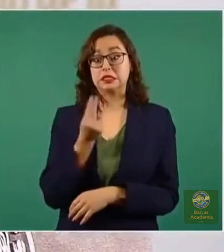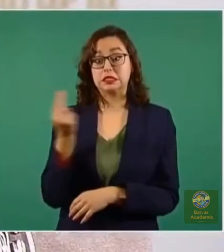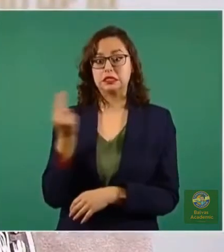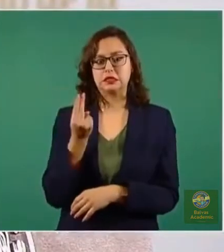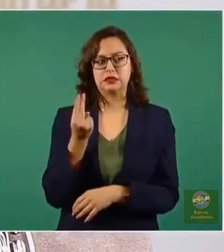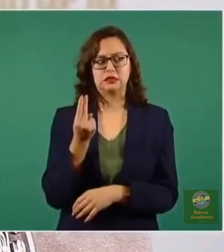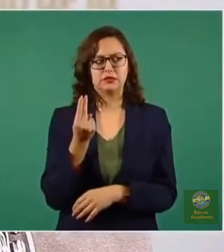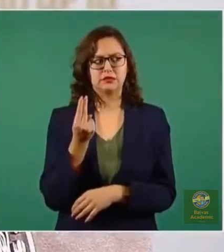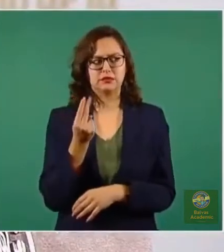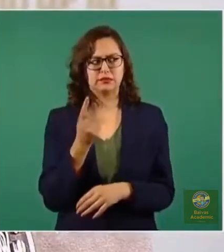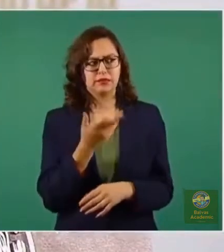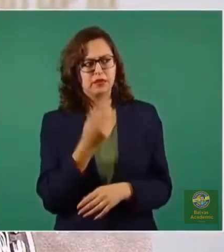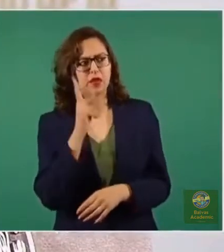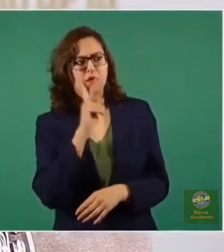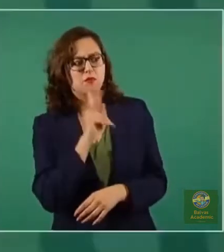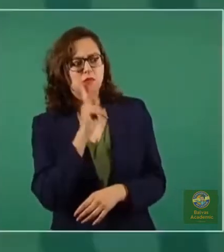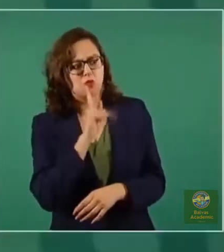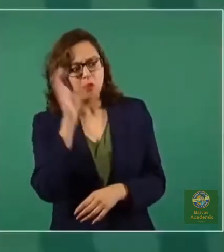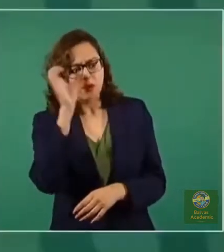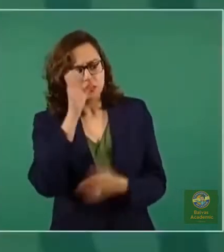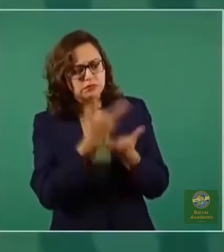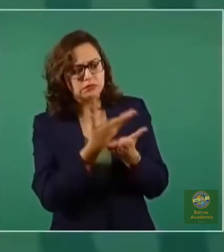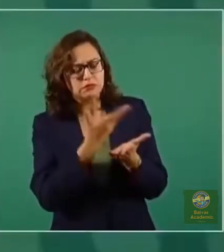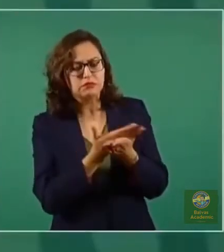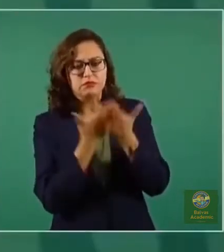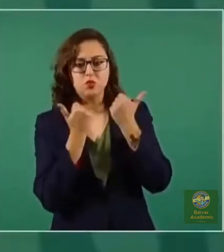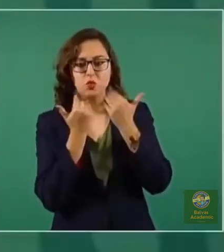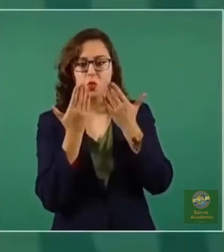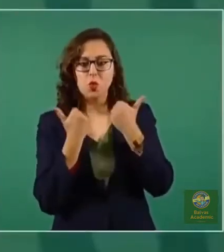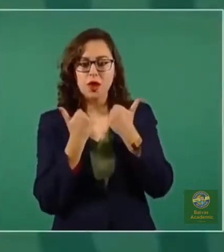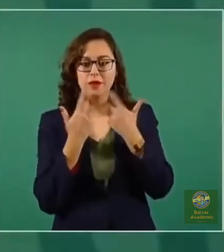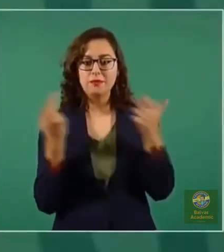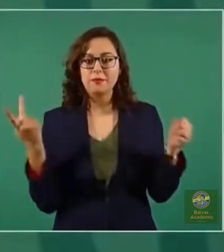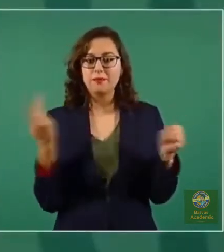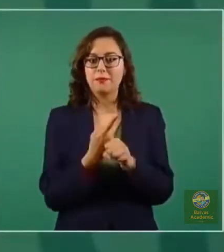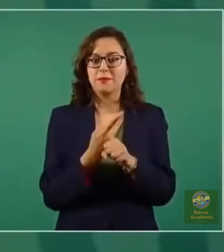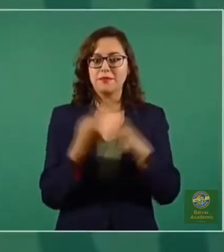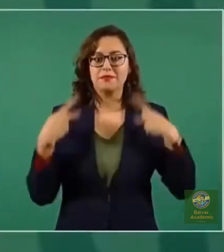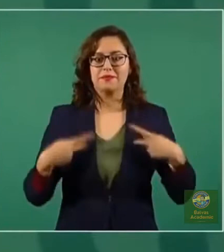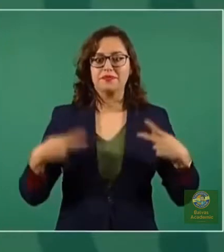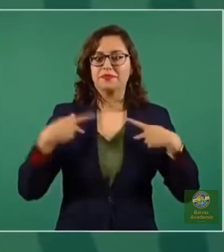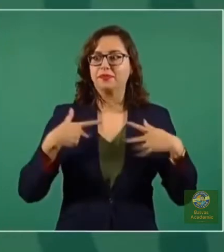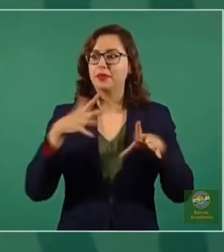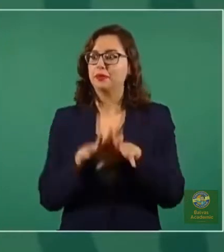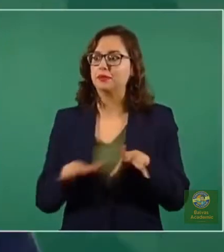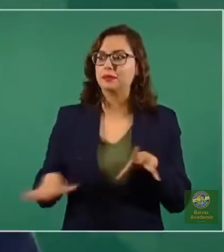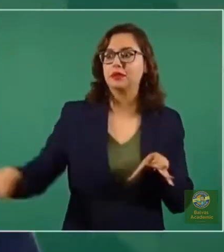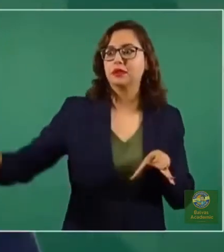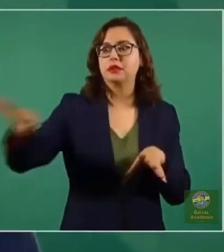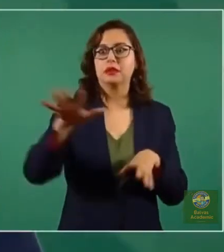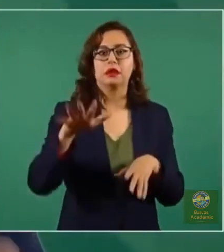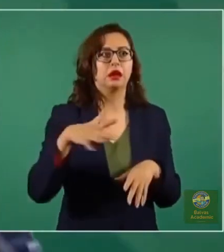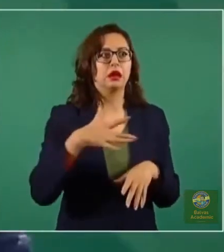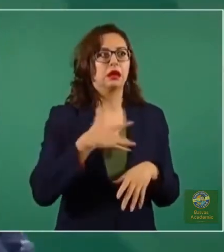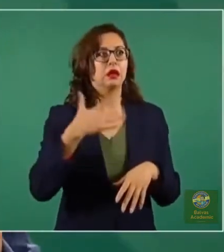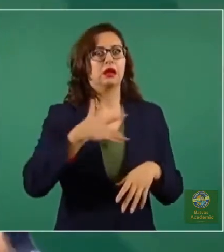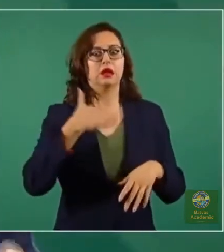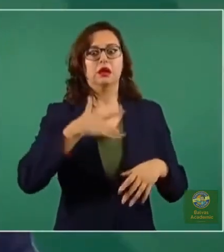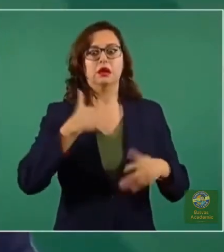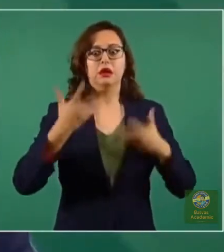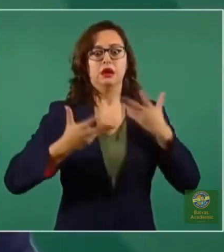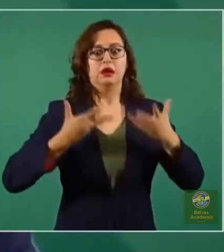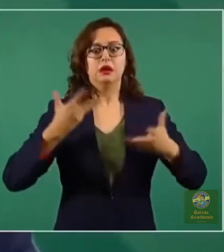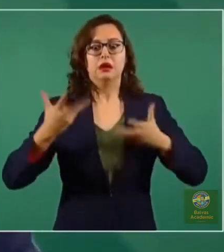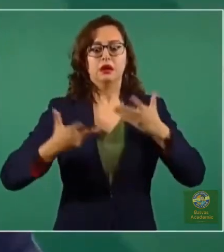como si fuera algo demostrado científicamente. Entonces, causan una reacción en las personas, muchos